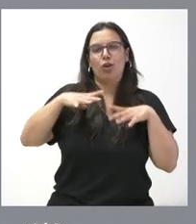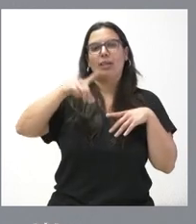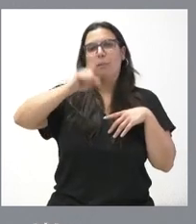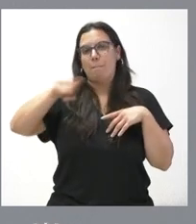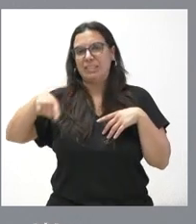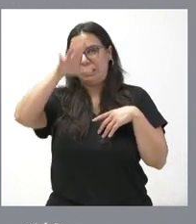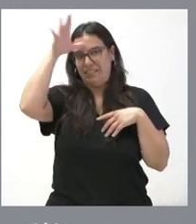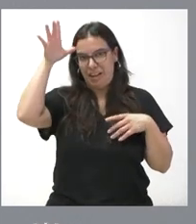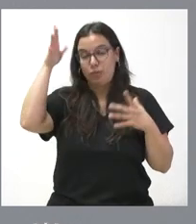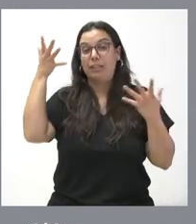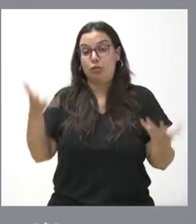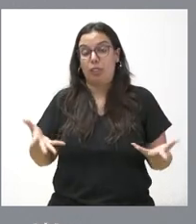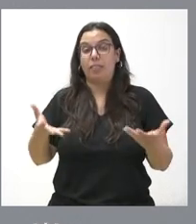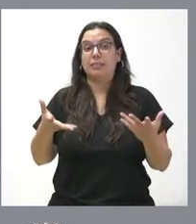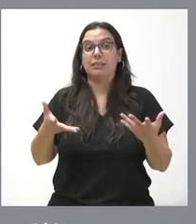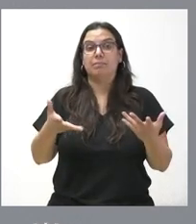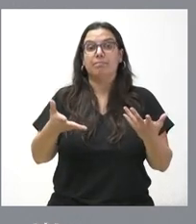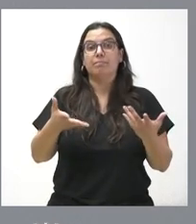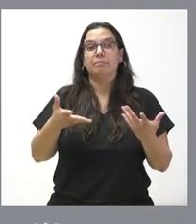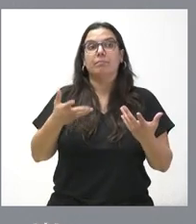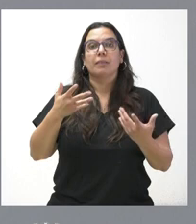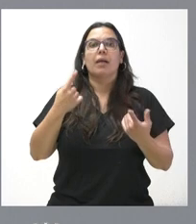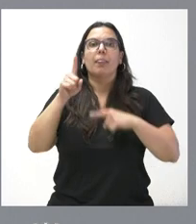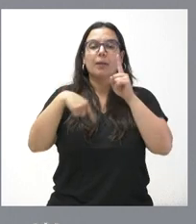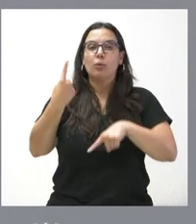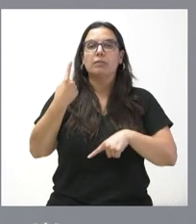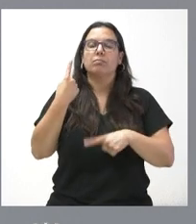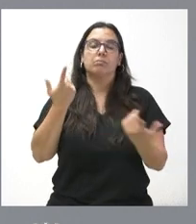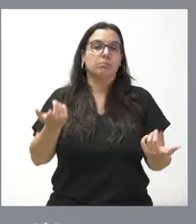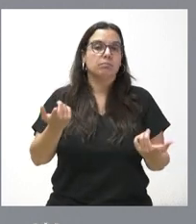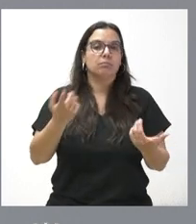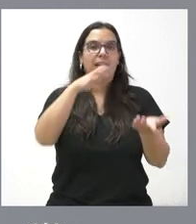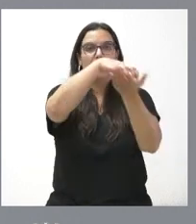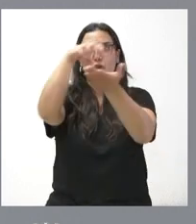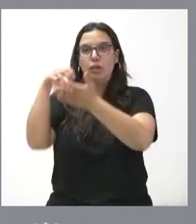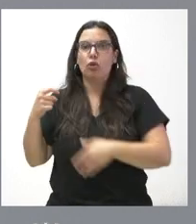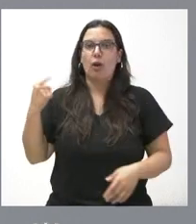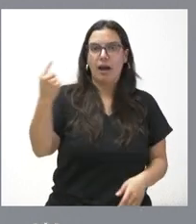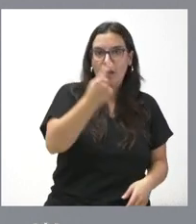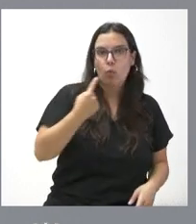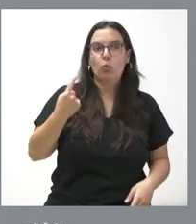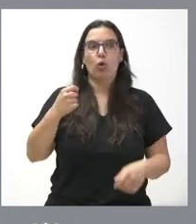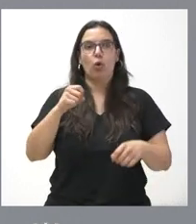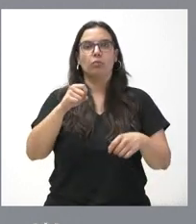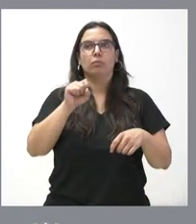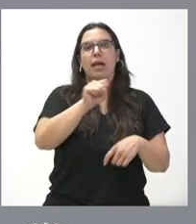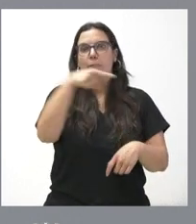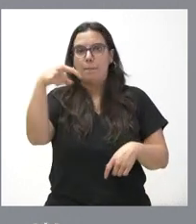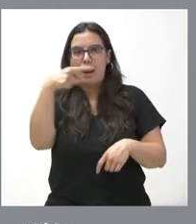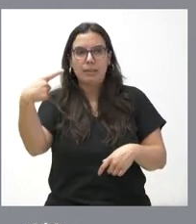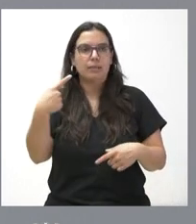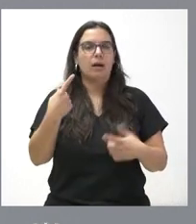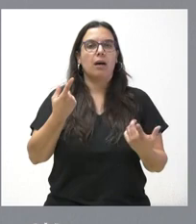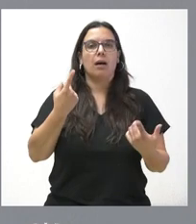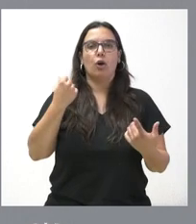de verano, teniendo en cuenta ambas circunstancias en cada una de las instalaciones, en cada una de las plantas, en cada hospital se